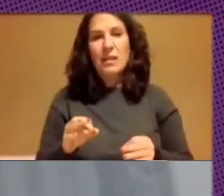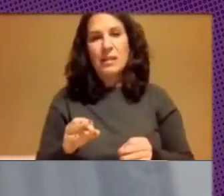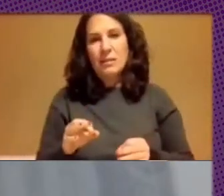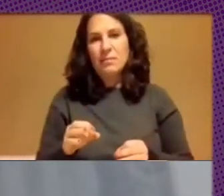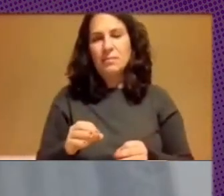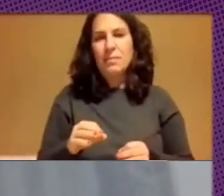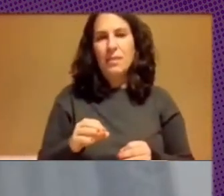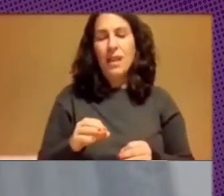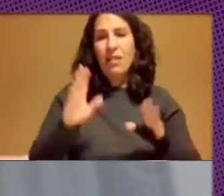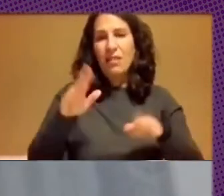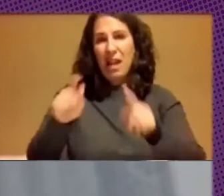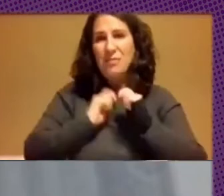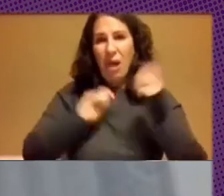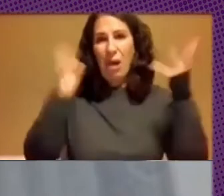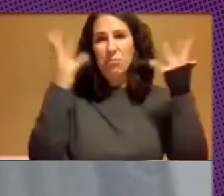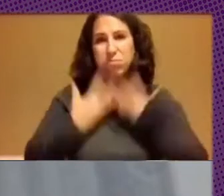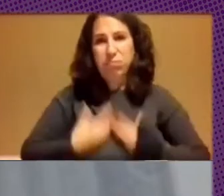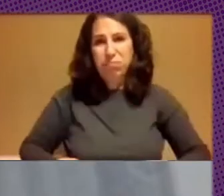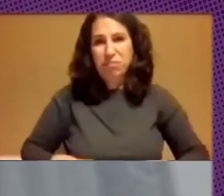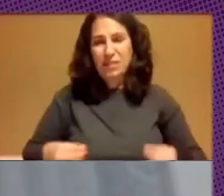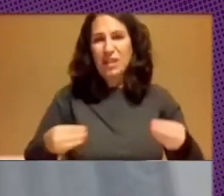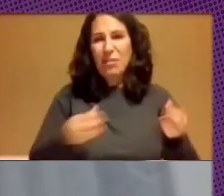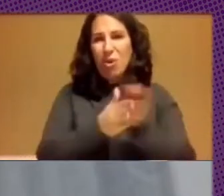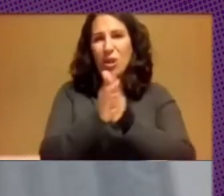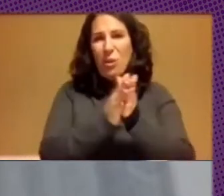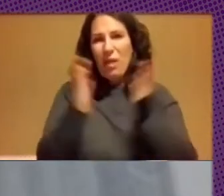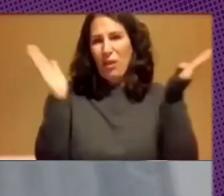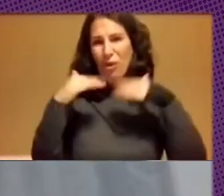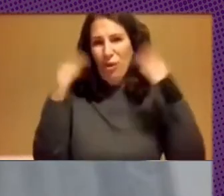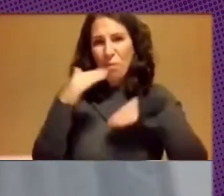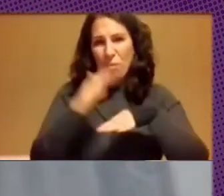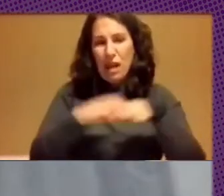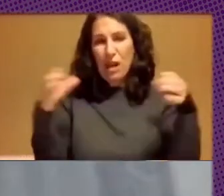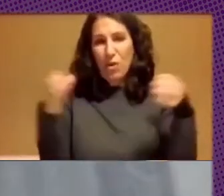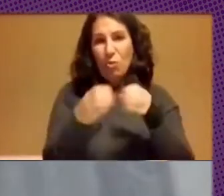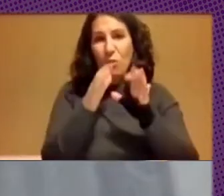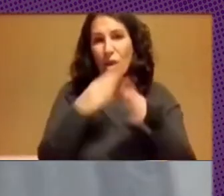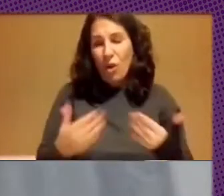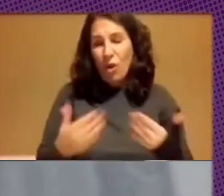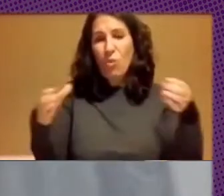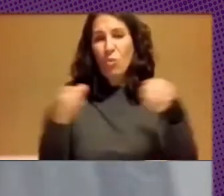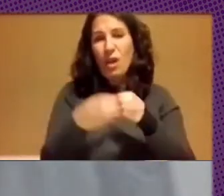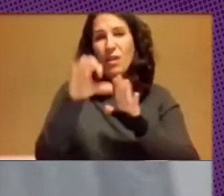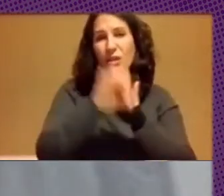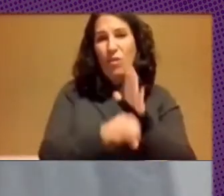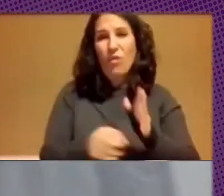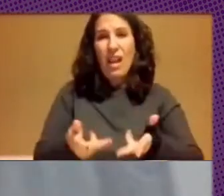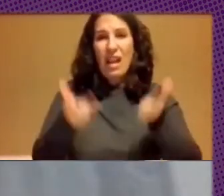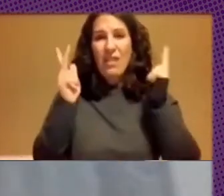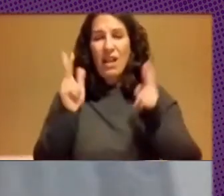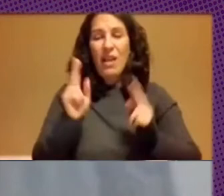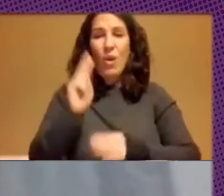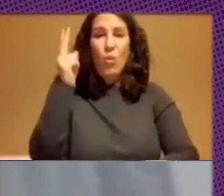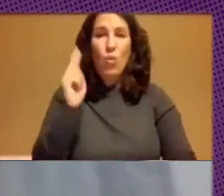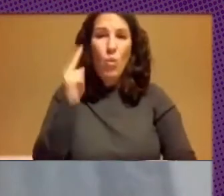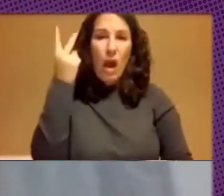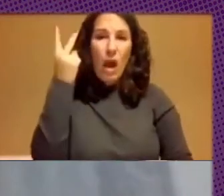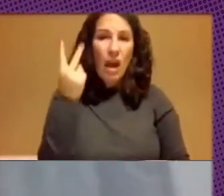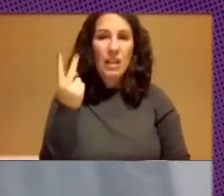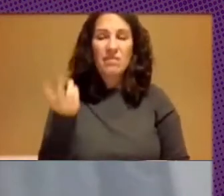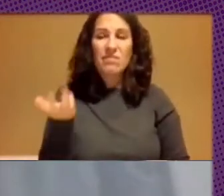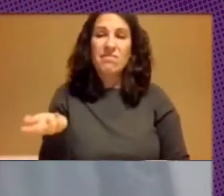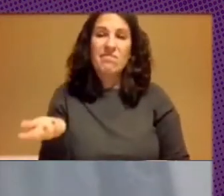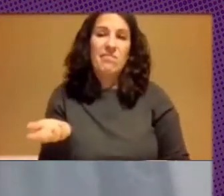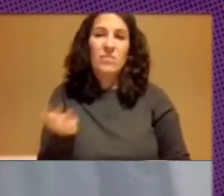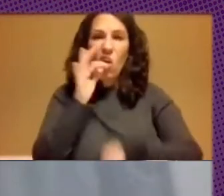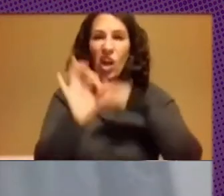desmotivante para el grupo, para todos, y hoy en día la comunidad de software libre en Uruguay, digamos que no está para nada